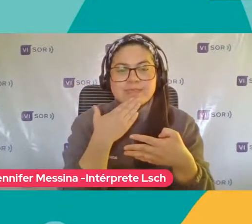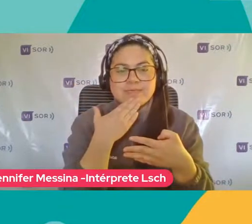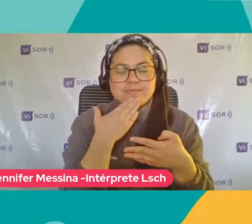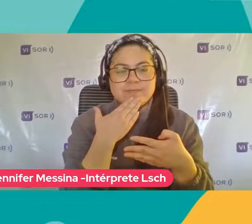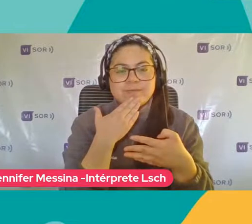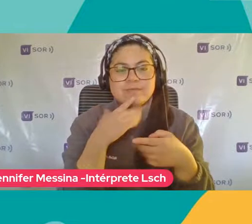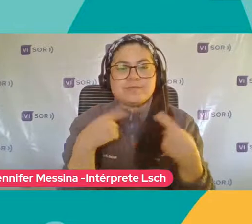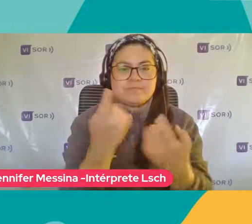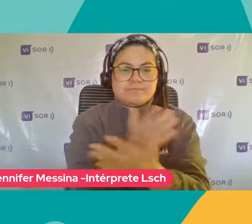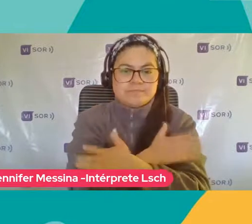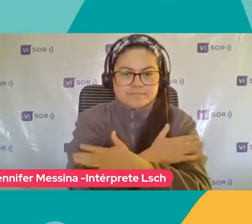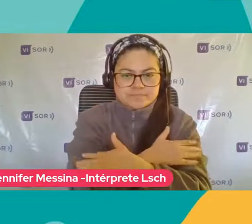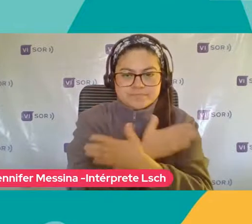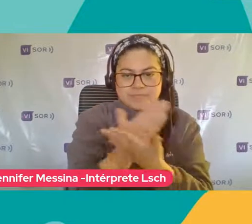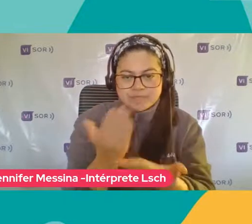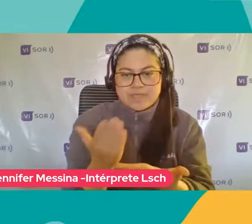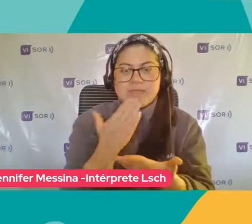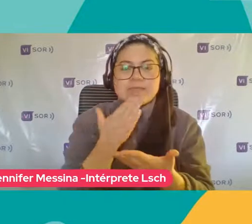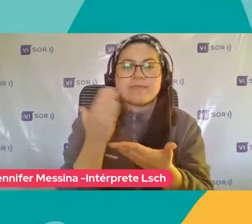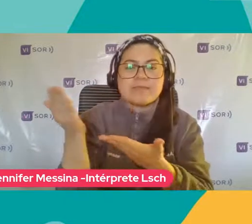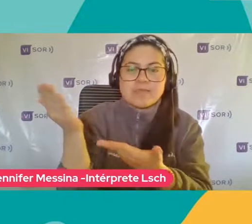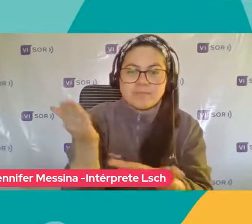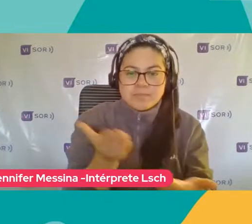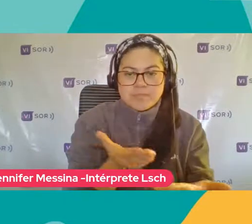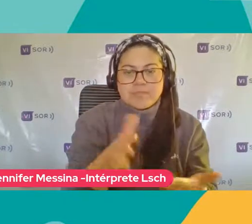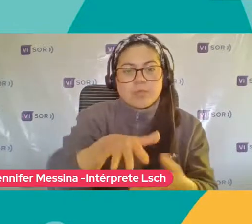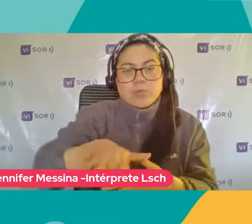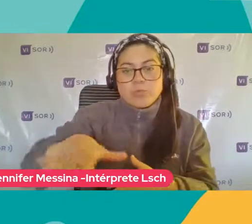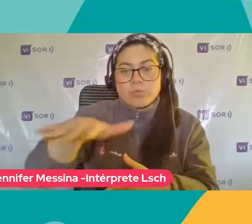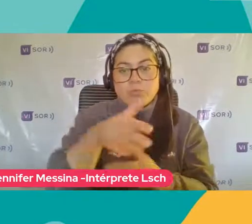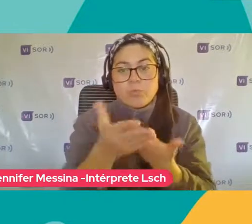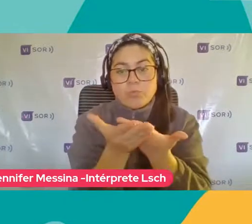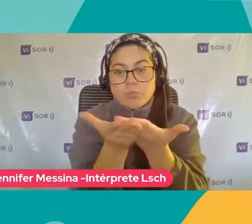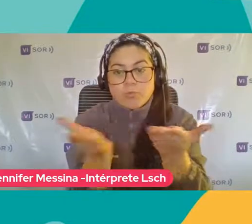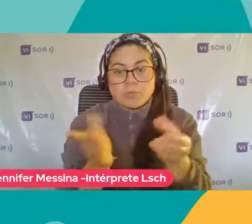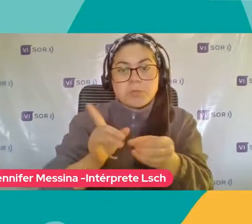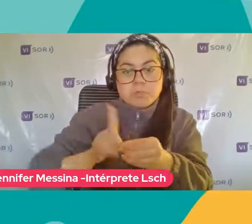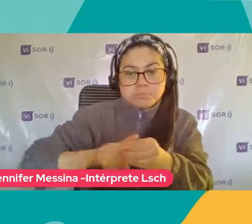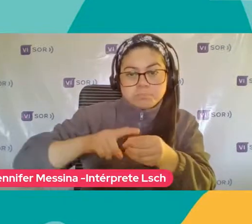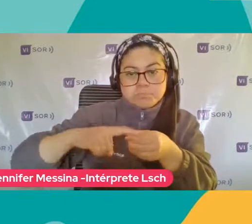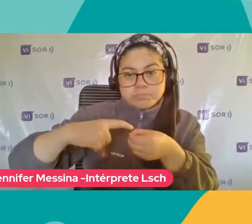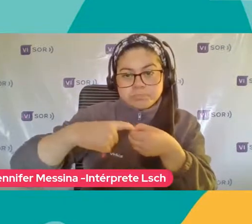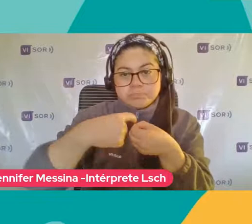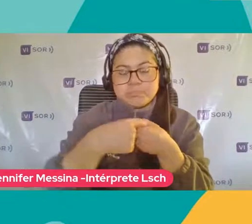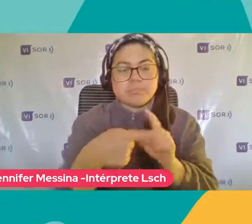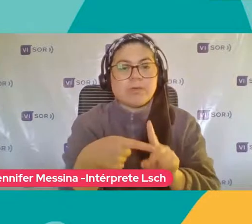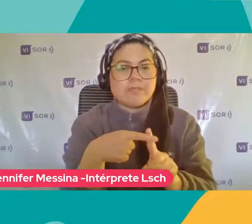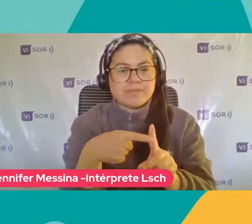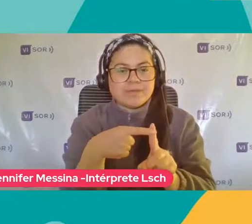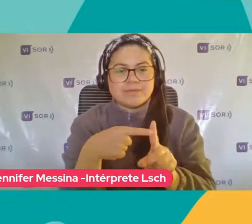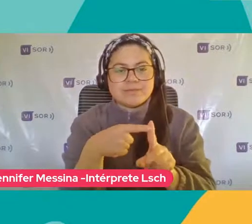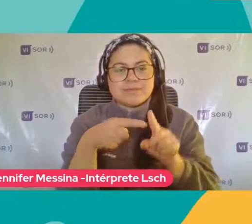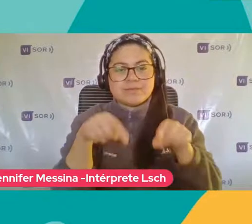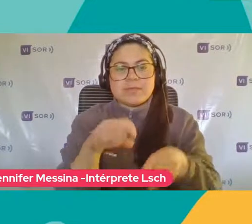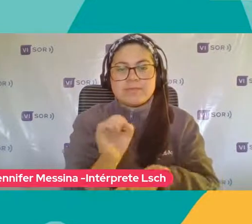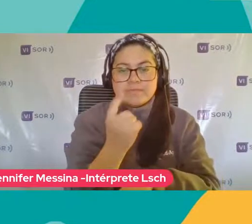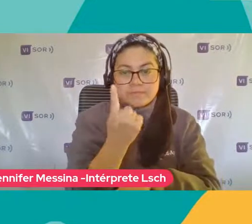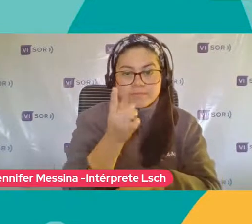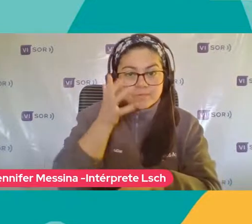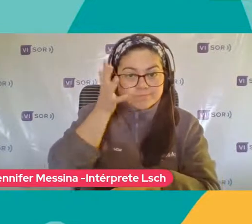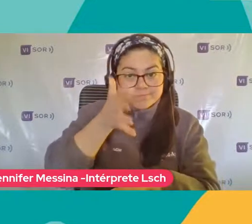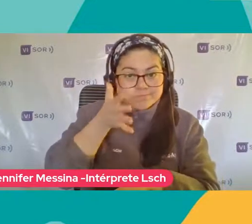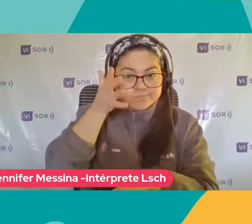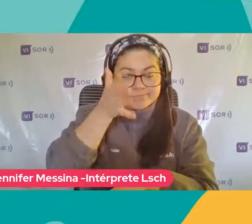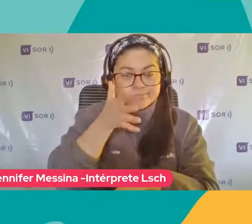saludamos Invitándole a todos ustedes que hasta ahora están con nosotros A ser parte de este primer webinar De un